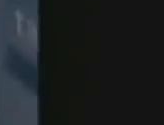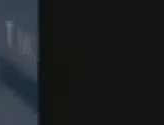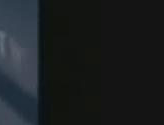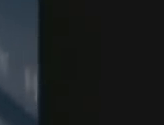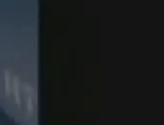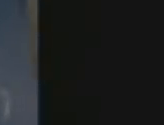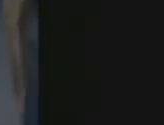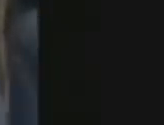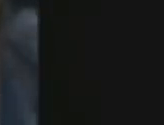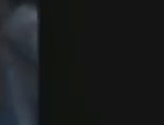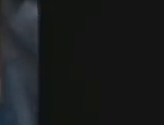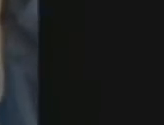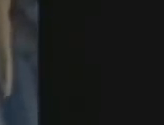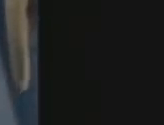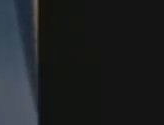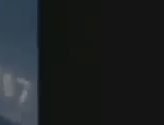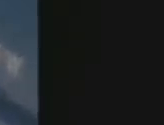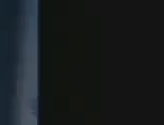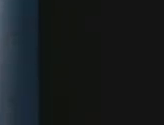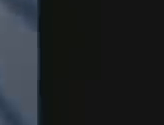el solo juror